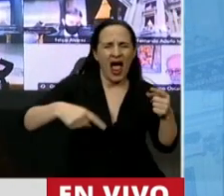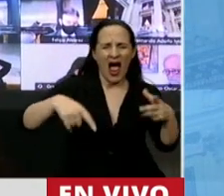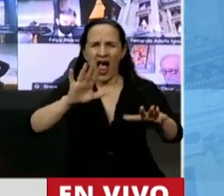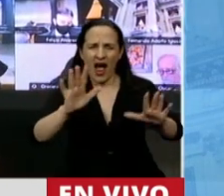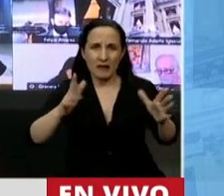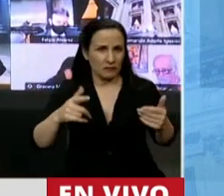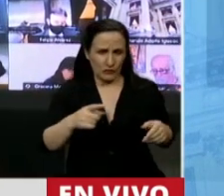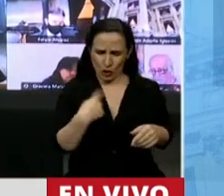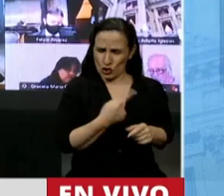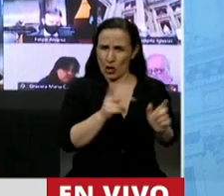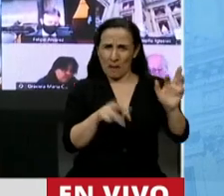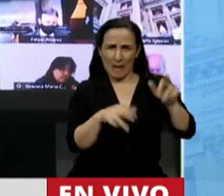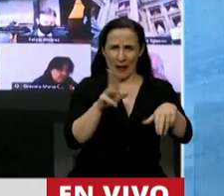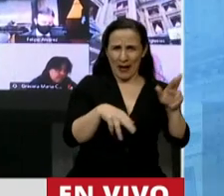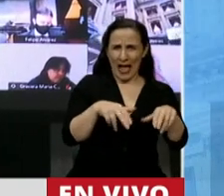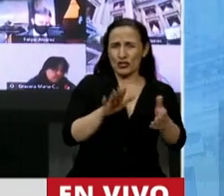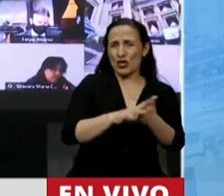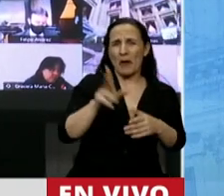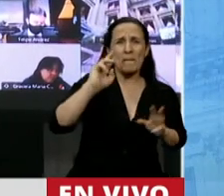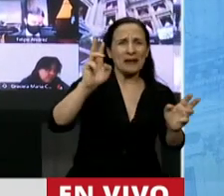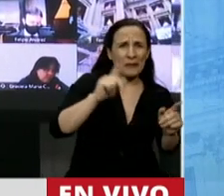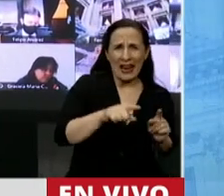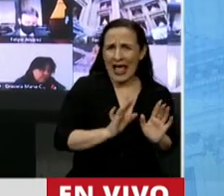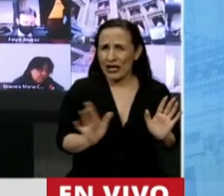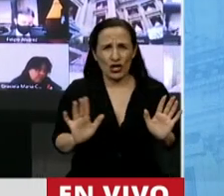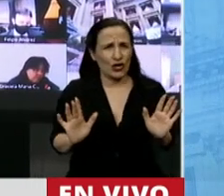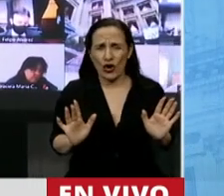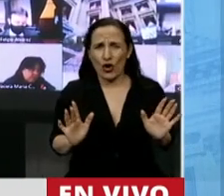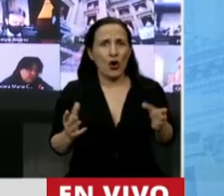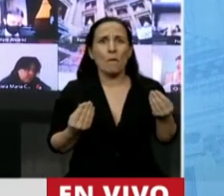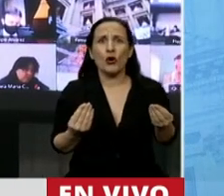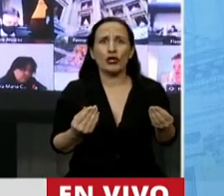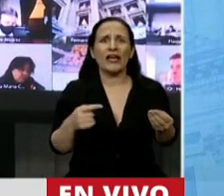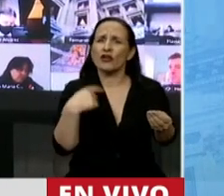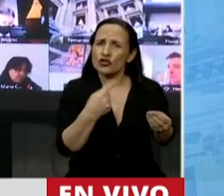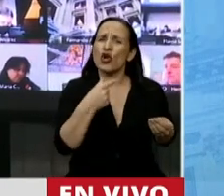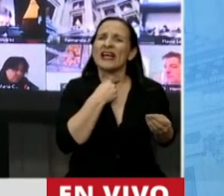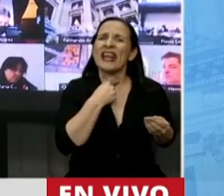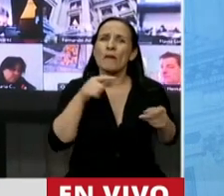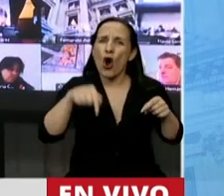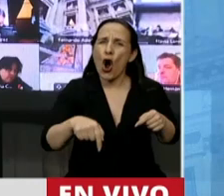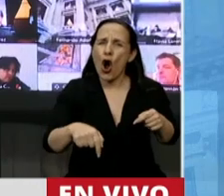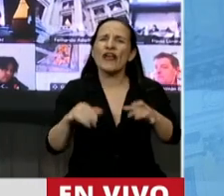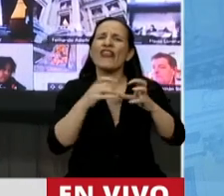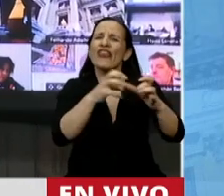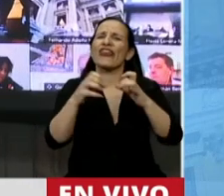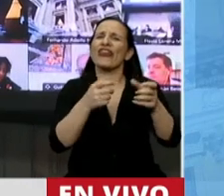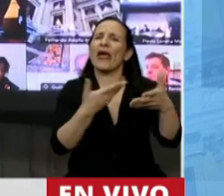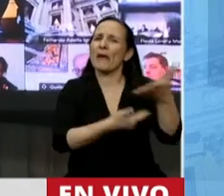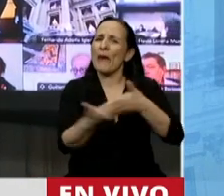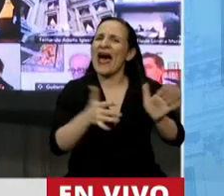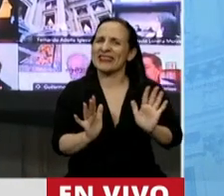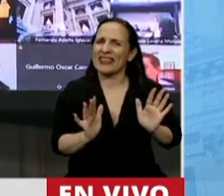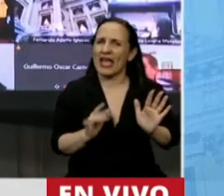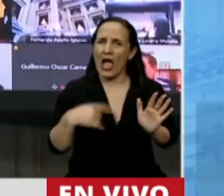Nosotros no hemos planificado seis cuestiones de privilegio porque queremos debatir lo que se va a debatir hoy. Porque no tenemos